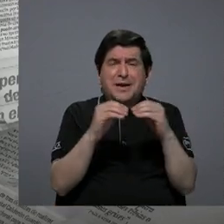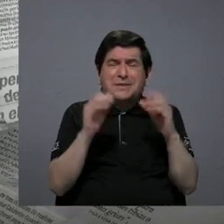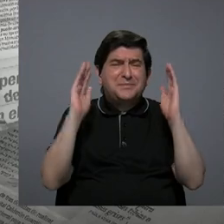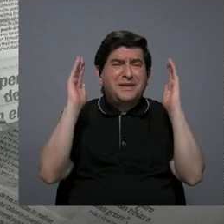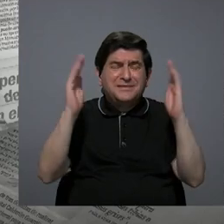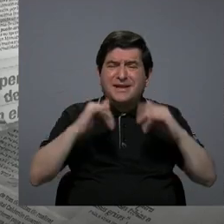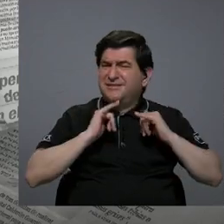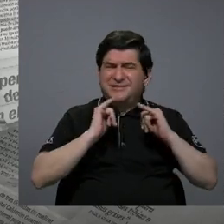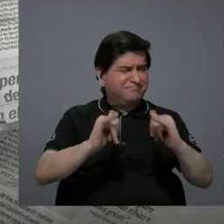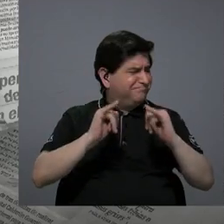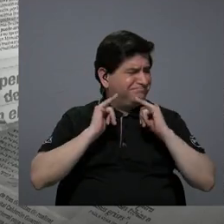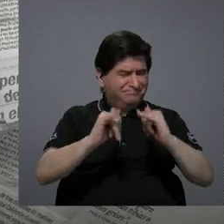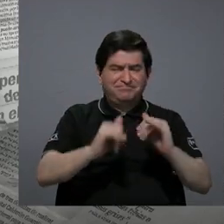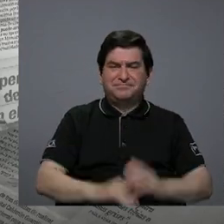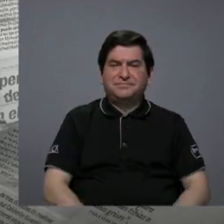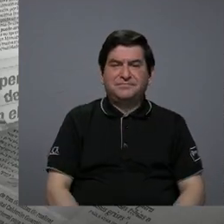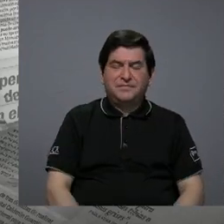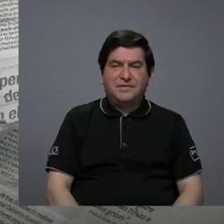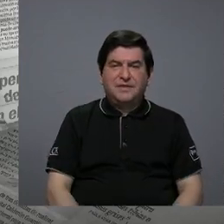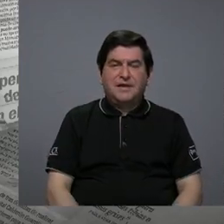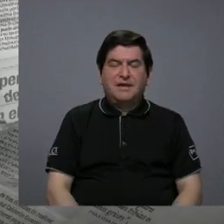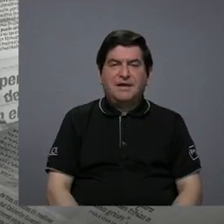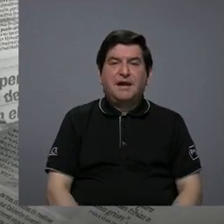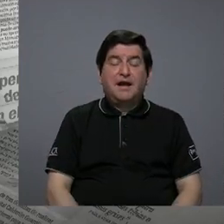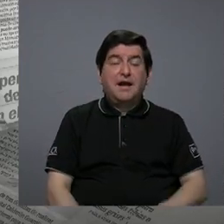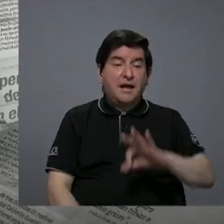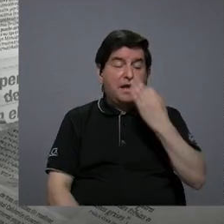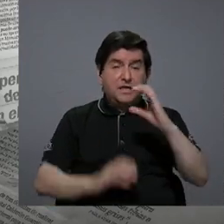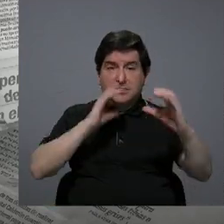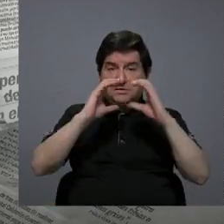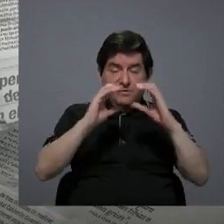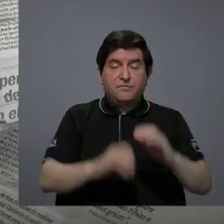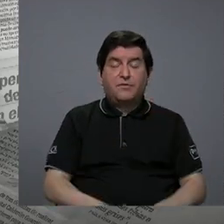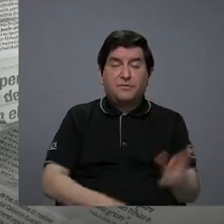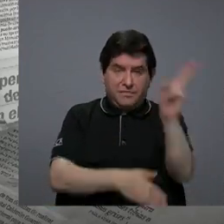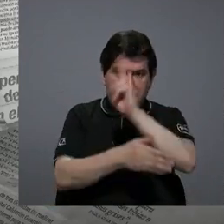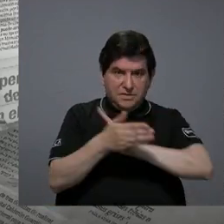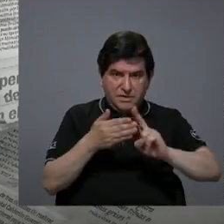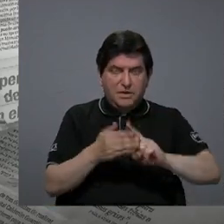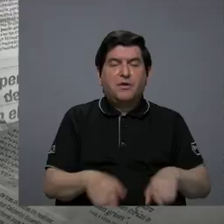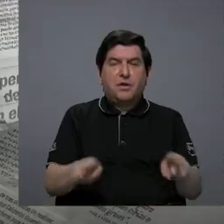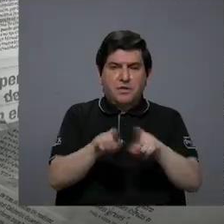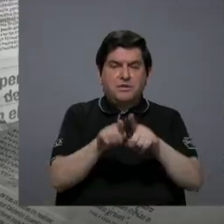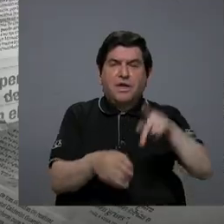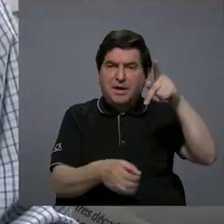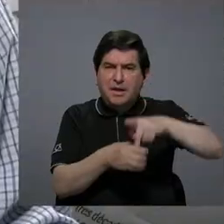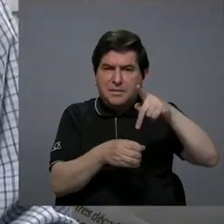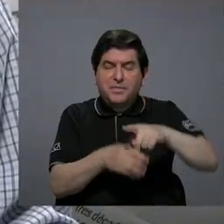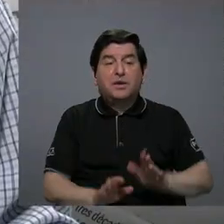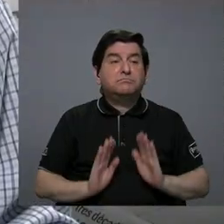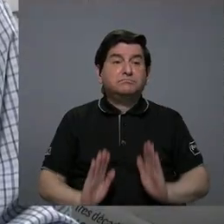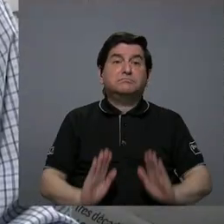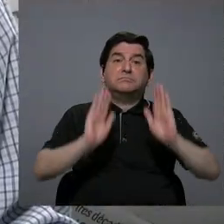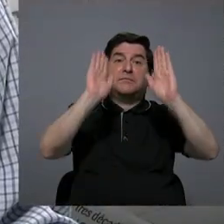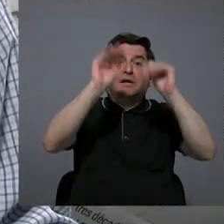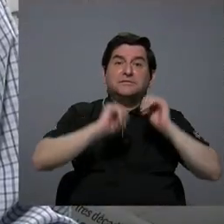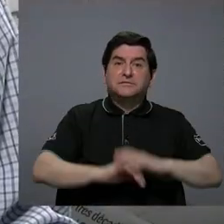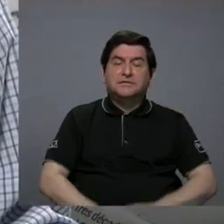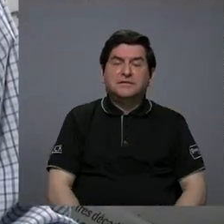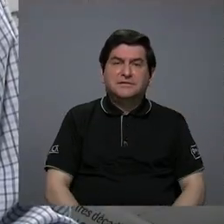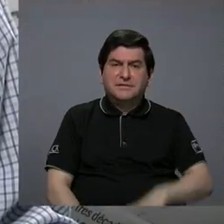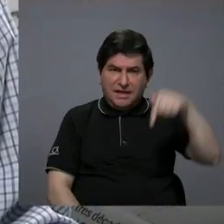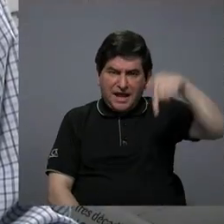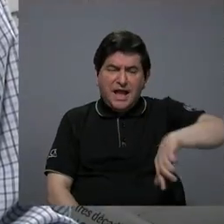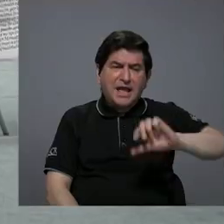desigualdad y si retomáramos los medios de comunicación de la Universidad de Costa Rica serían excelentes porque